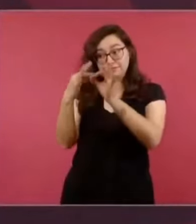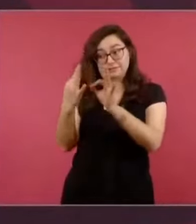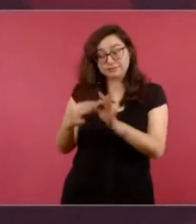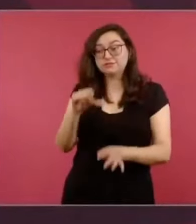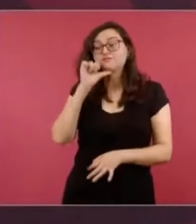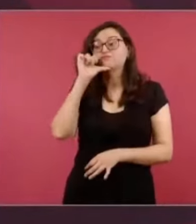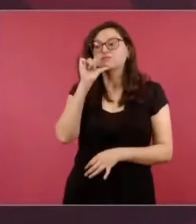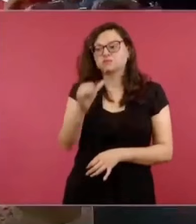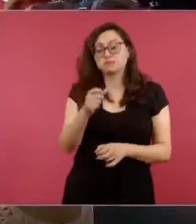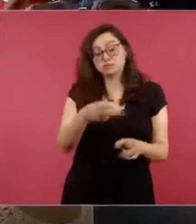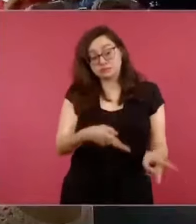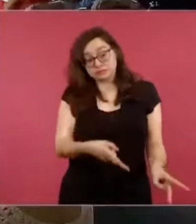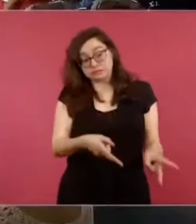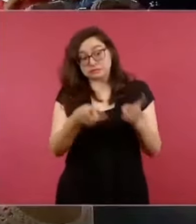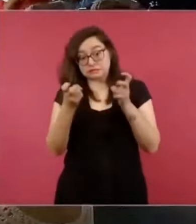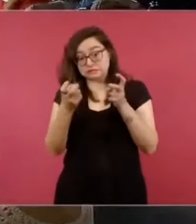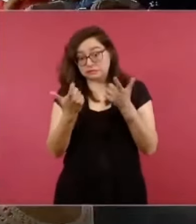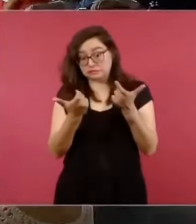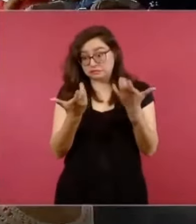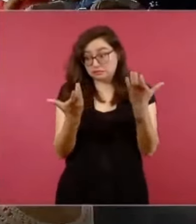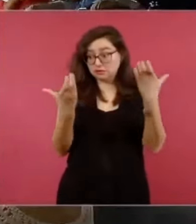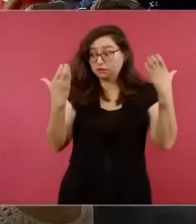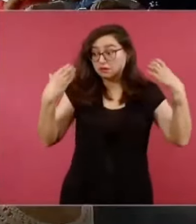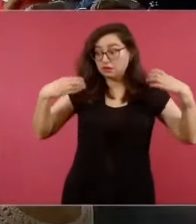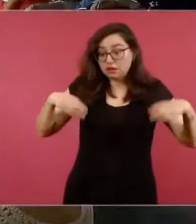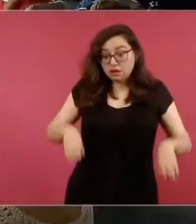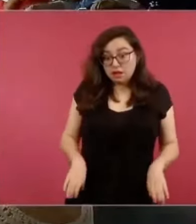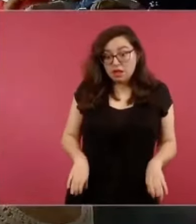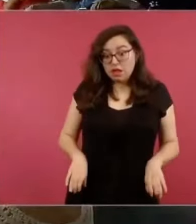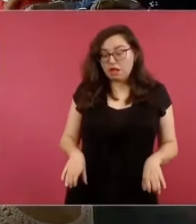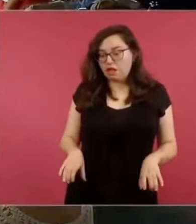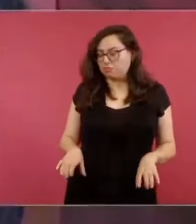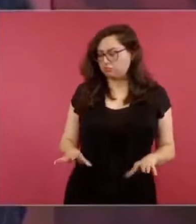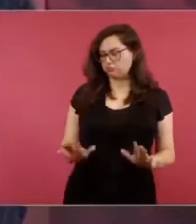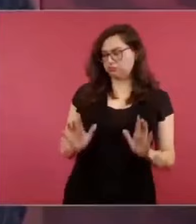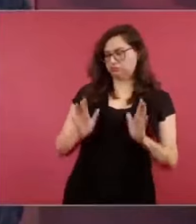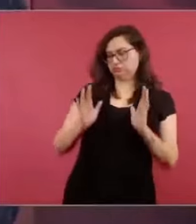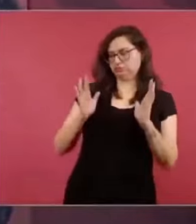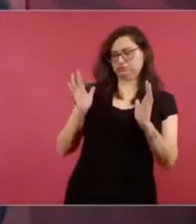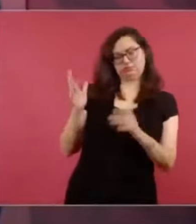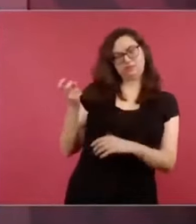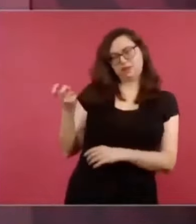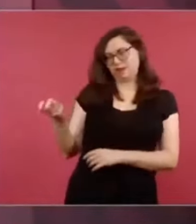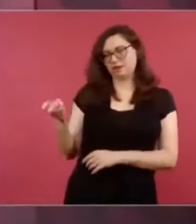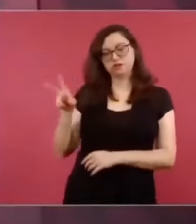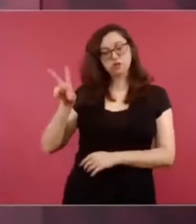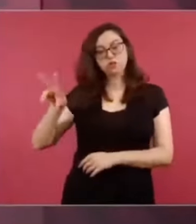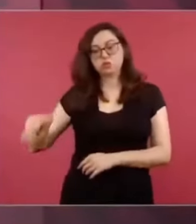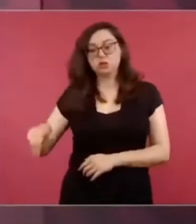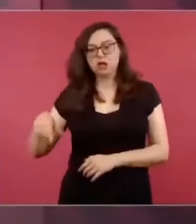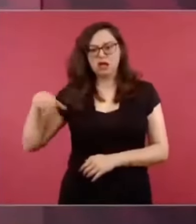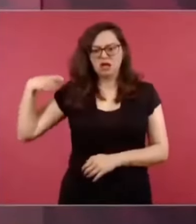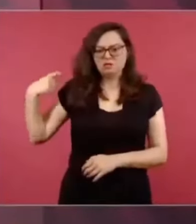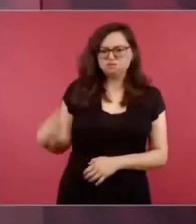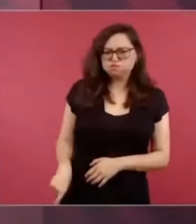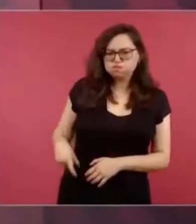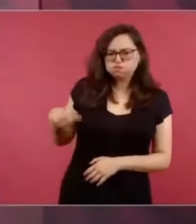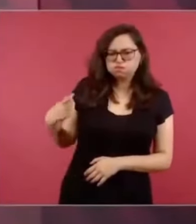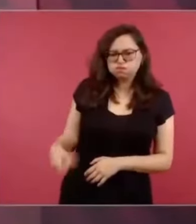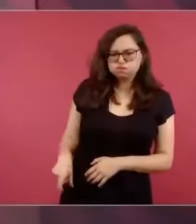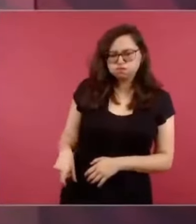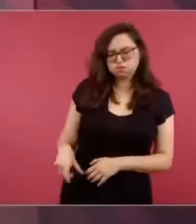de la noche a la mañana se hacen inmensamente ricos o quienes